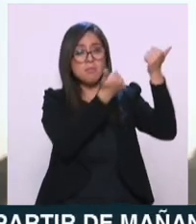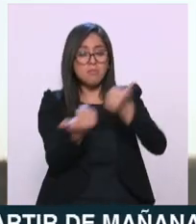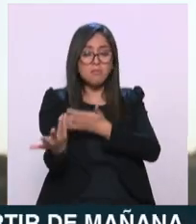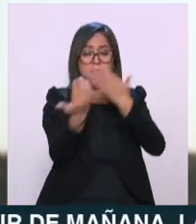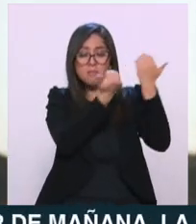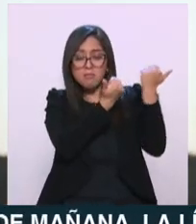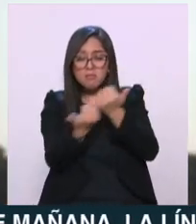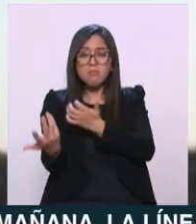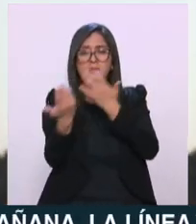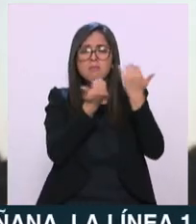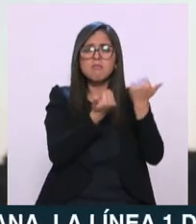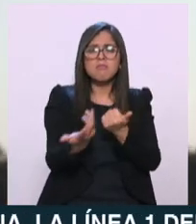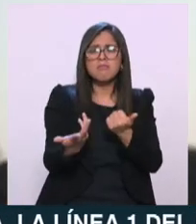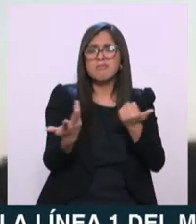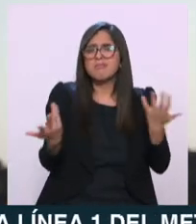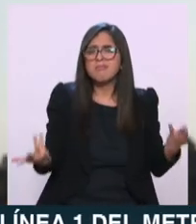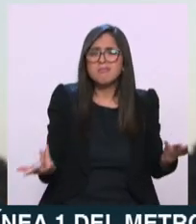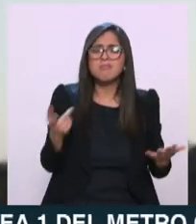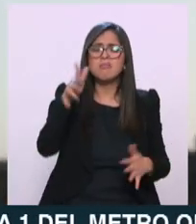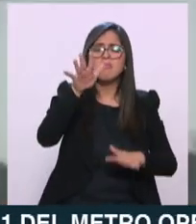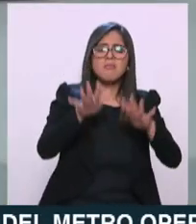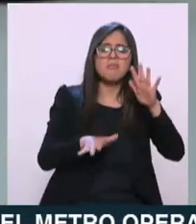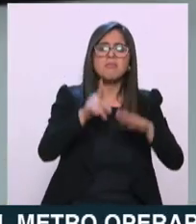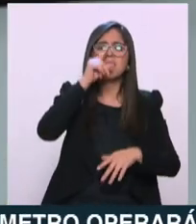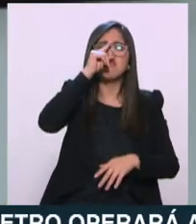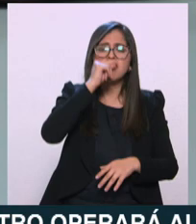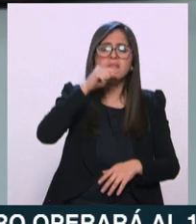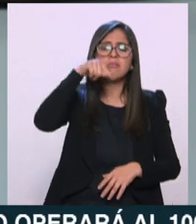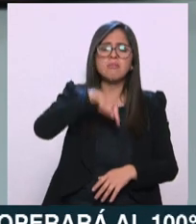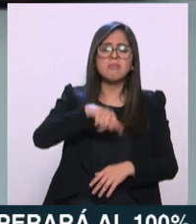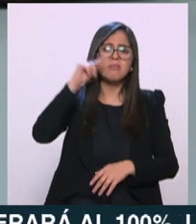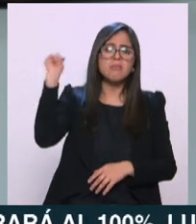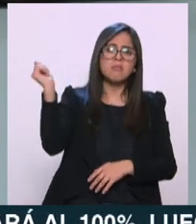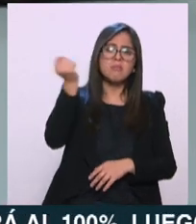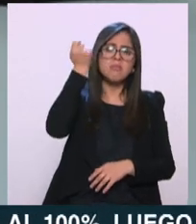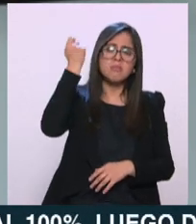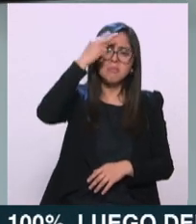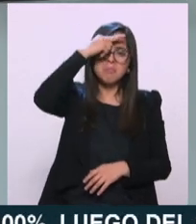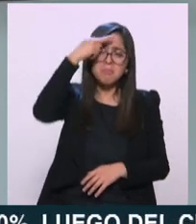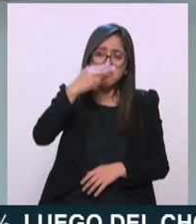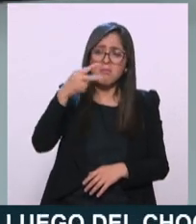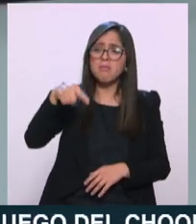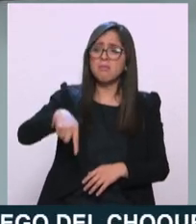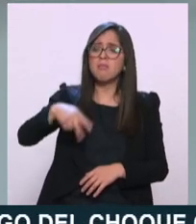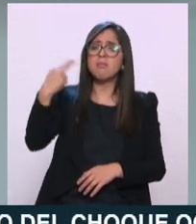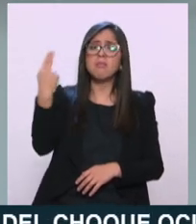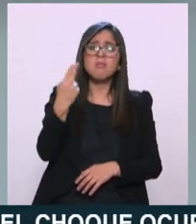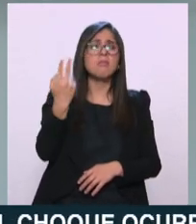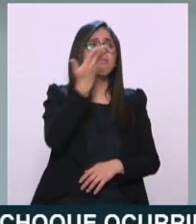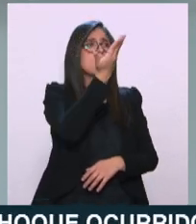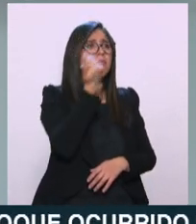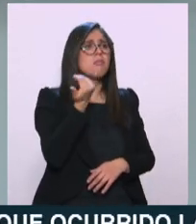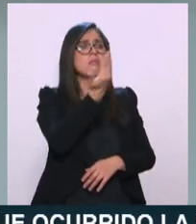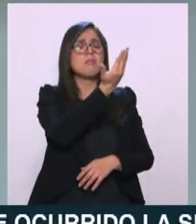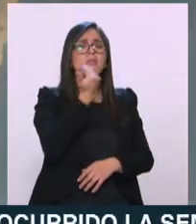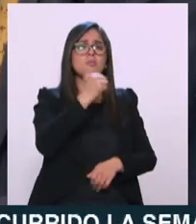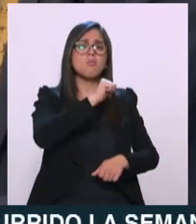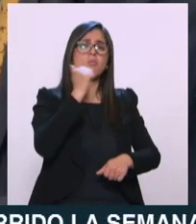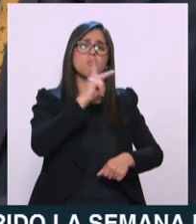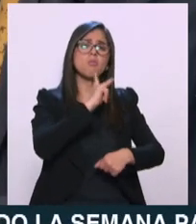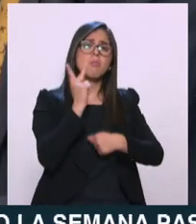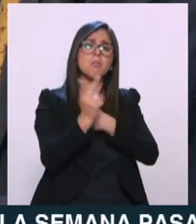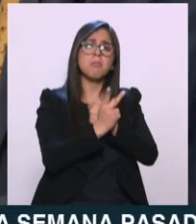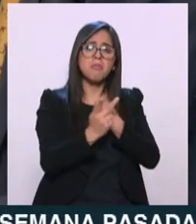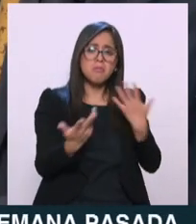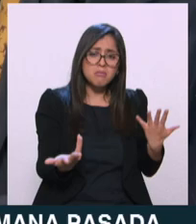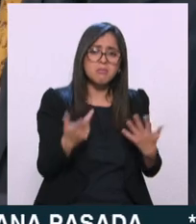profundizar la brecha tecnológica y científica del país, con ello la dependencia y con ello vamos a ir minando cada vez más